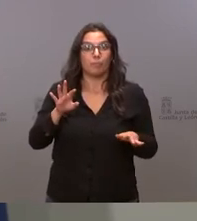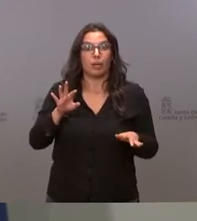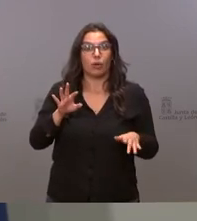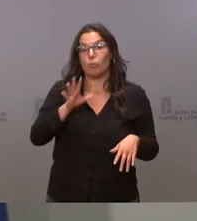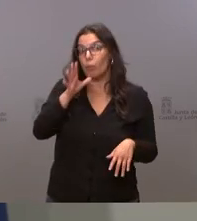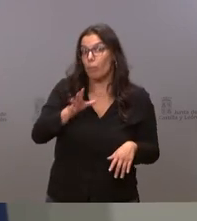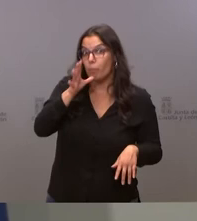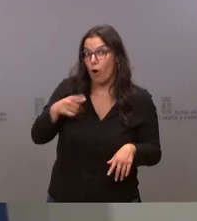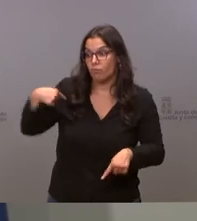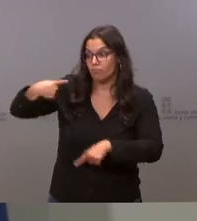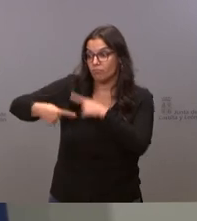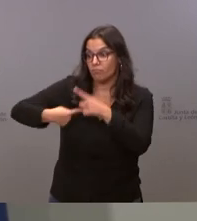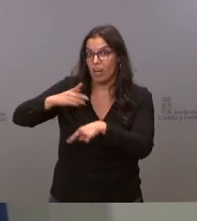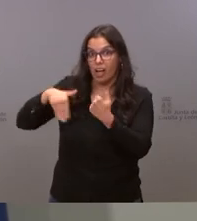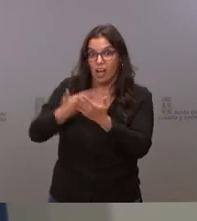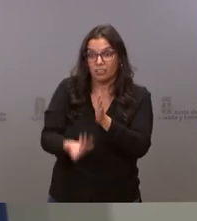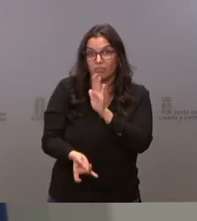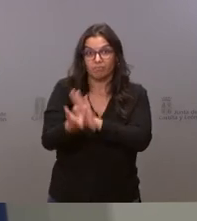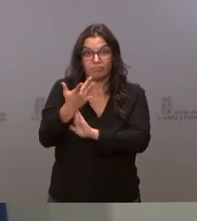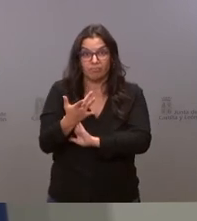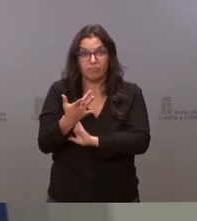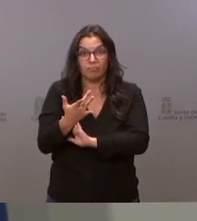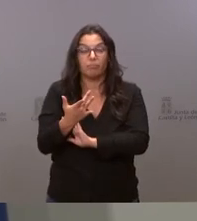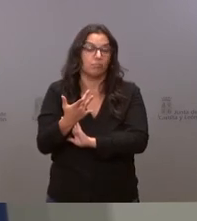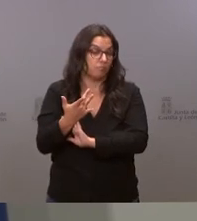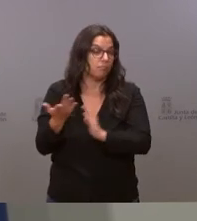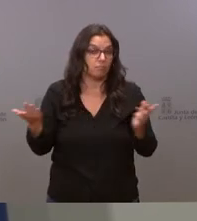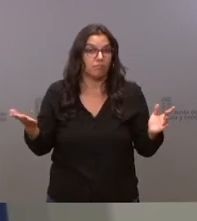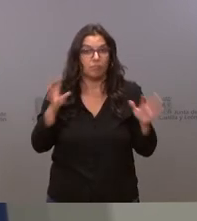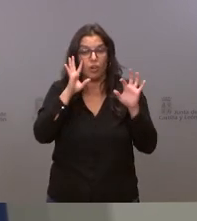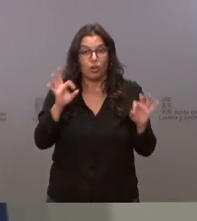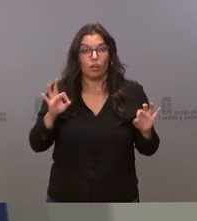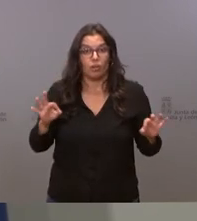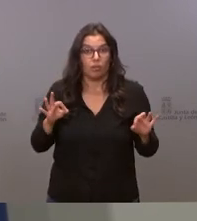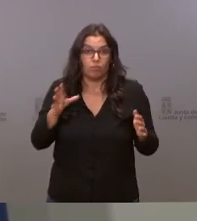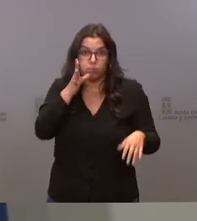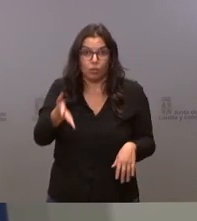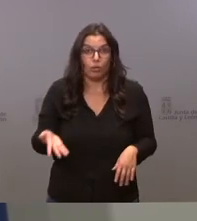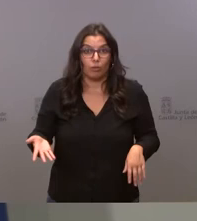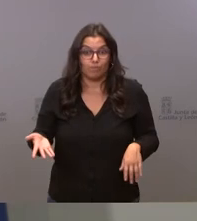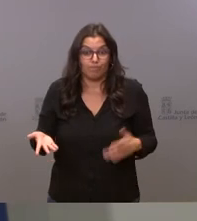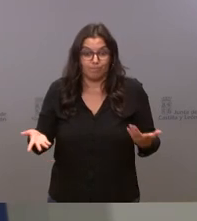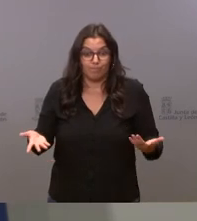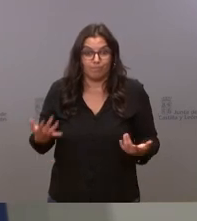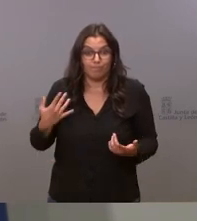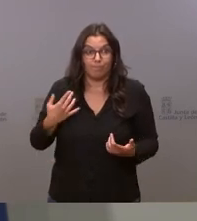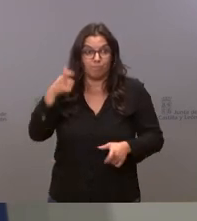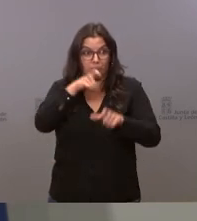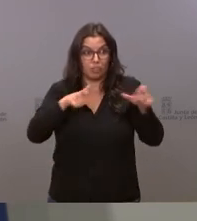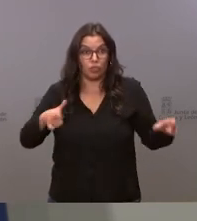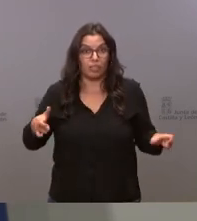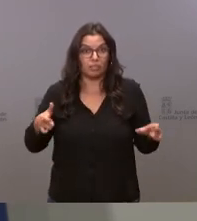la participación de estas plataformas está en que muchos ciudadanos